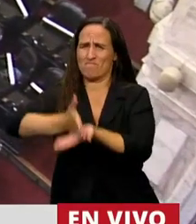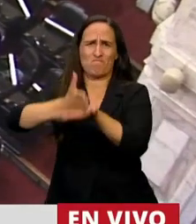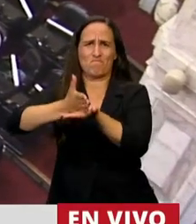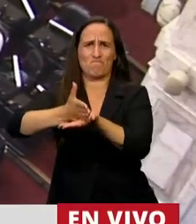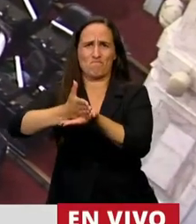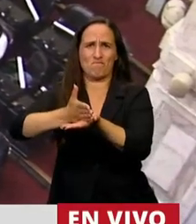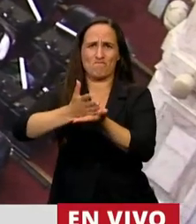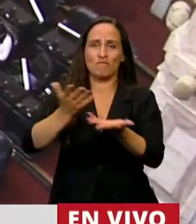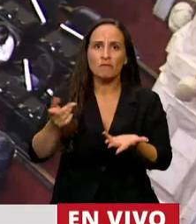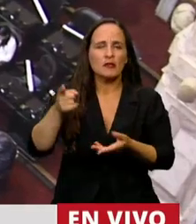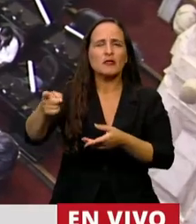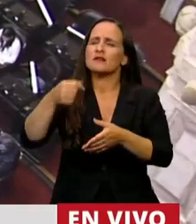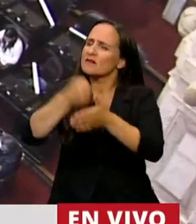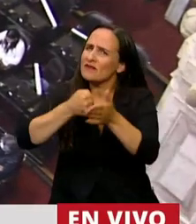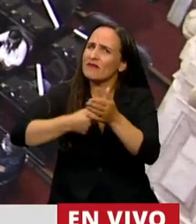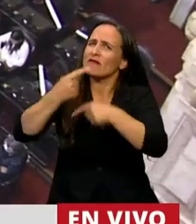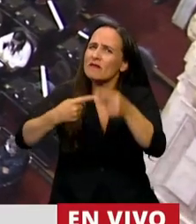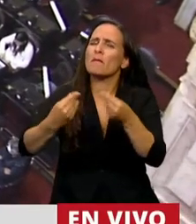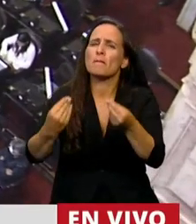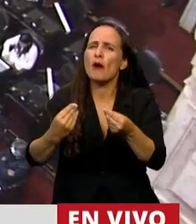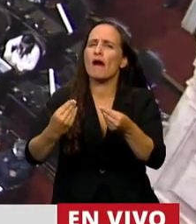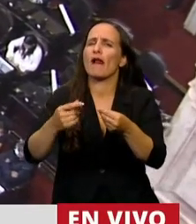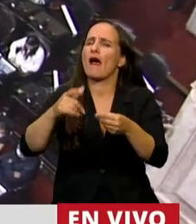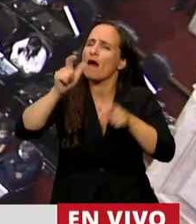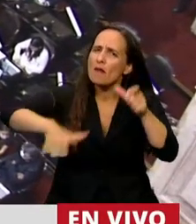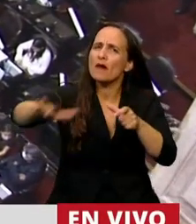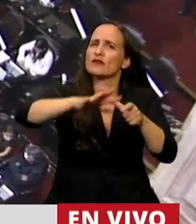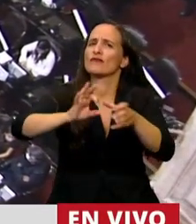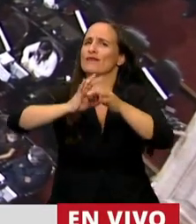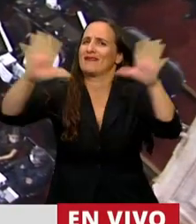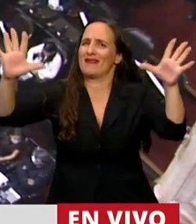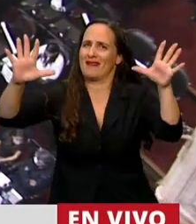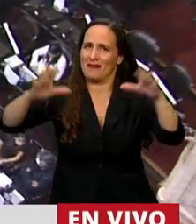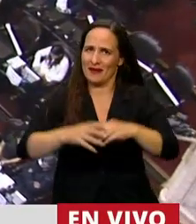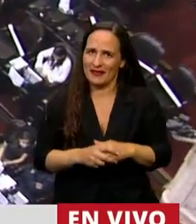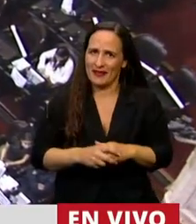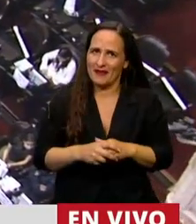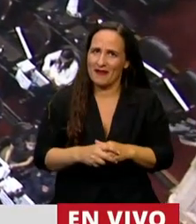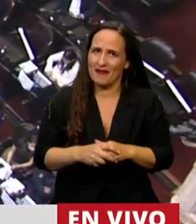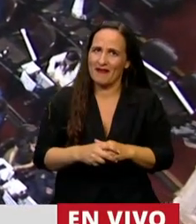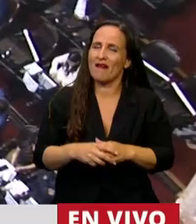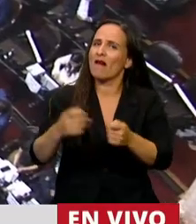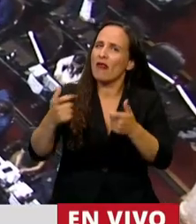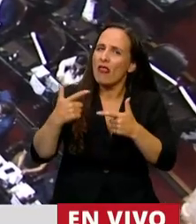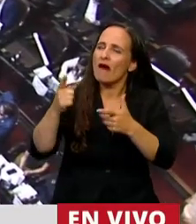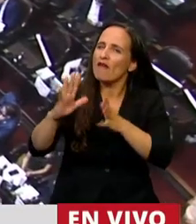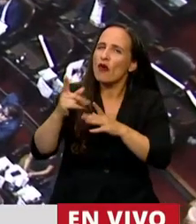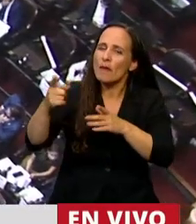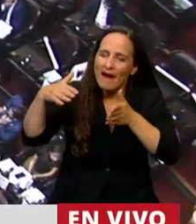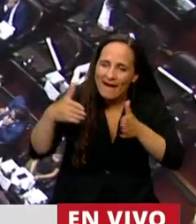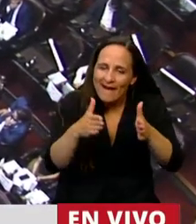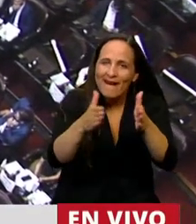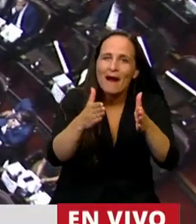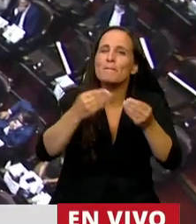nos dejó su inclaudicable lucha por la libertad y el bienestar de la ciudadanía, nos dejó su empeño en señalar el camino a seguir para